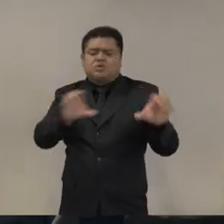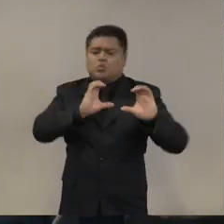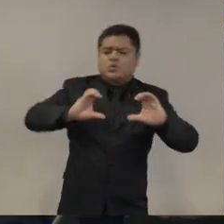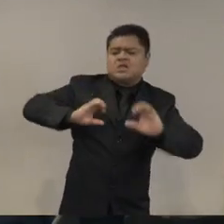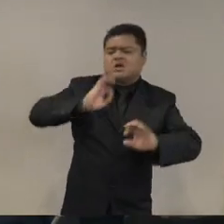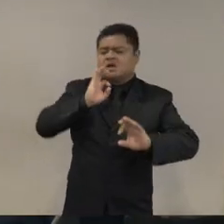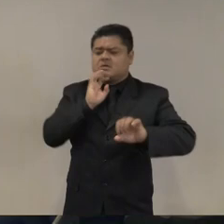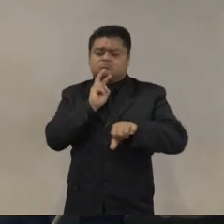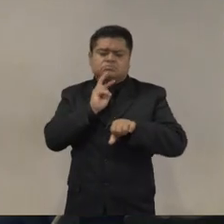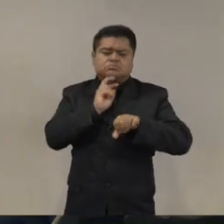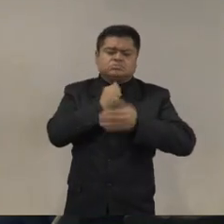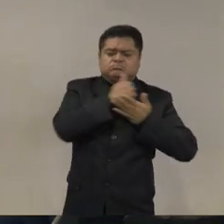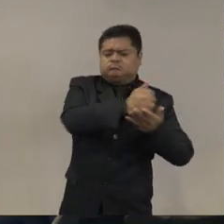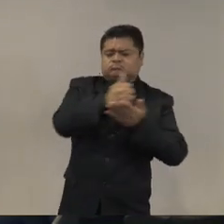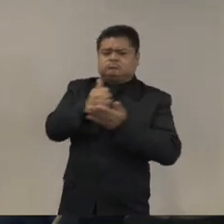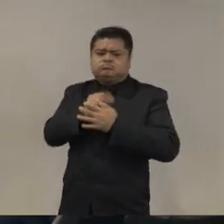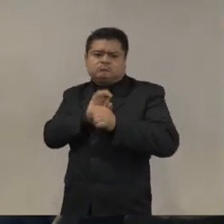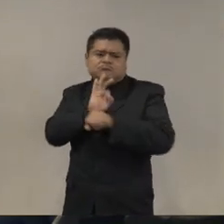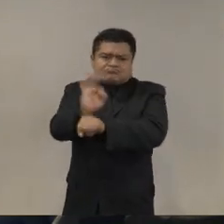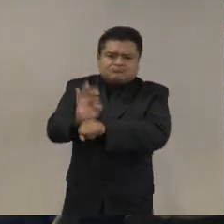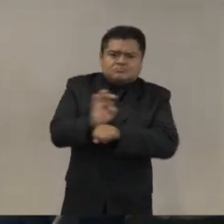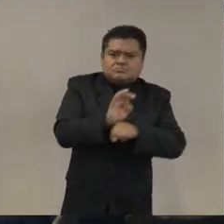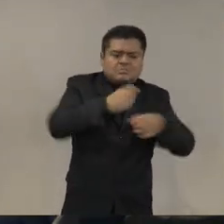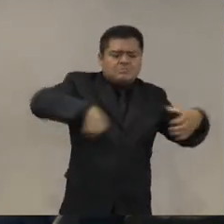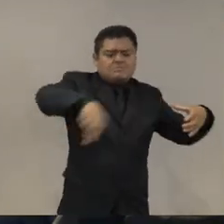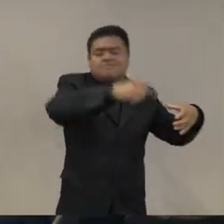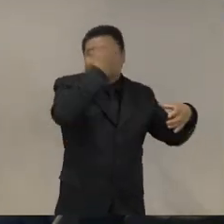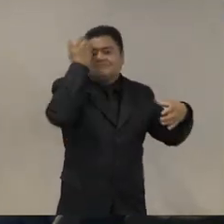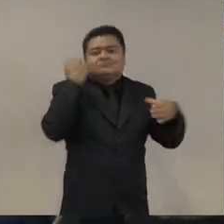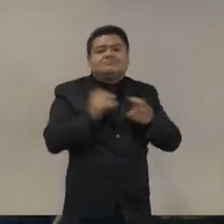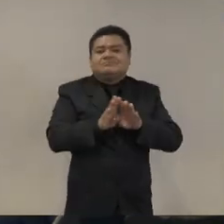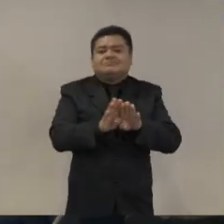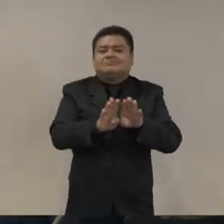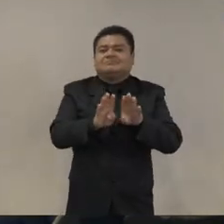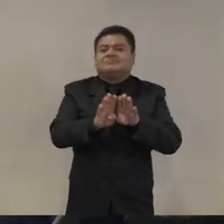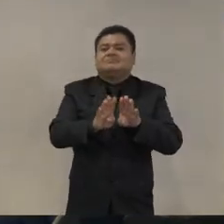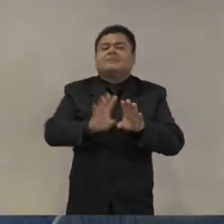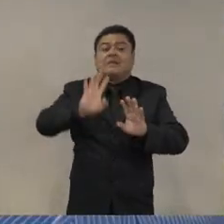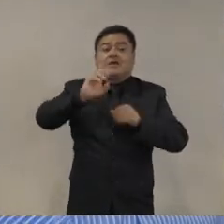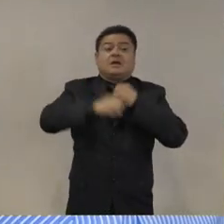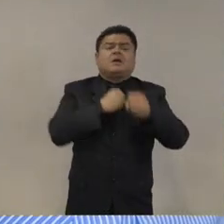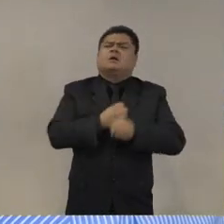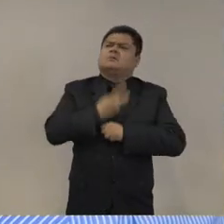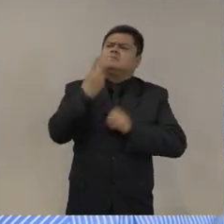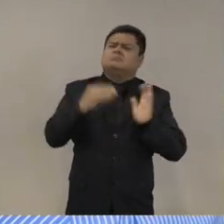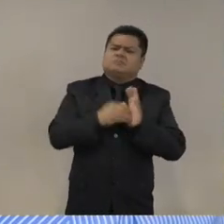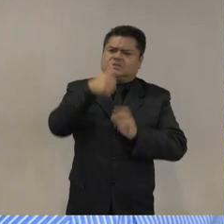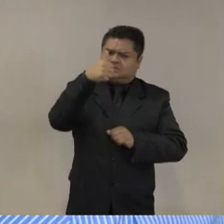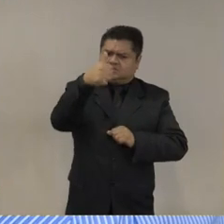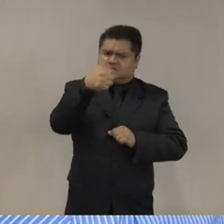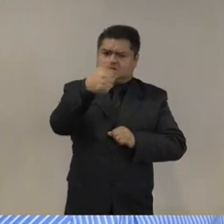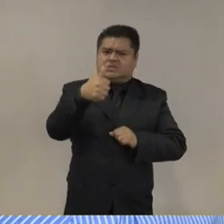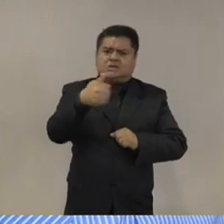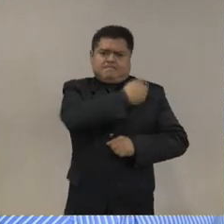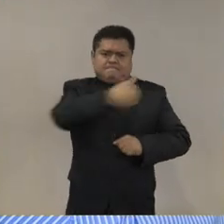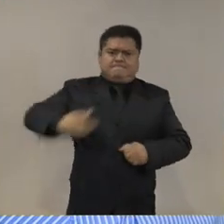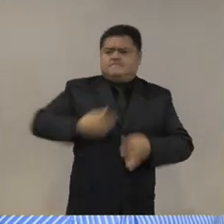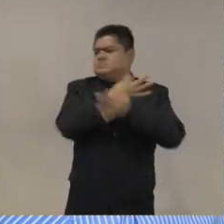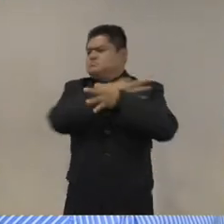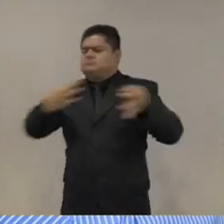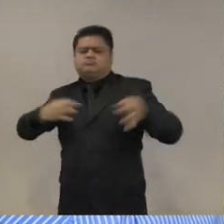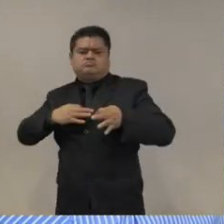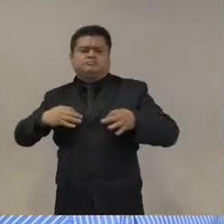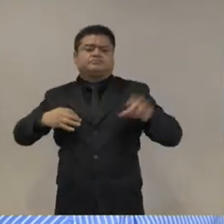multifactoriales. En 2006 se declara la guerra violentando los artículos 21, 29 y